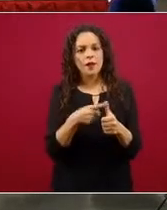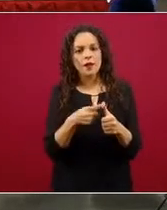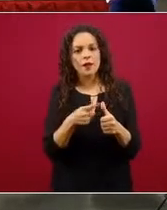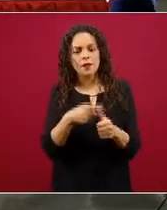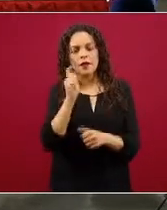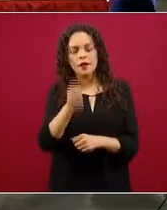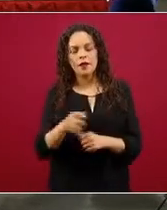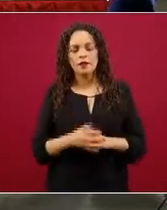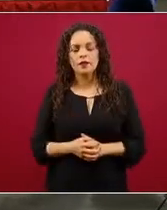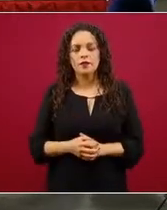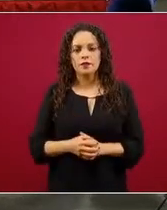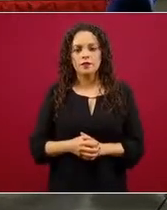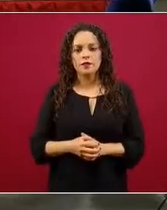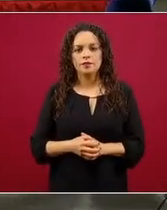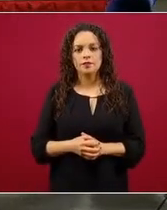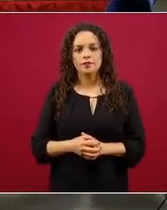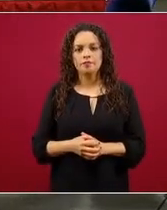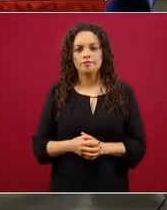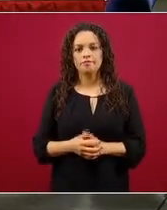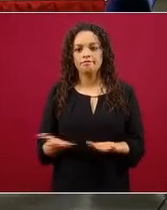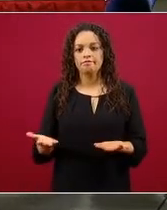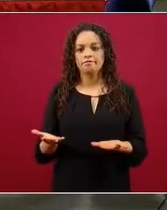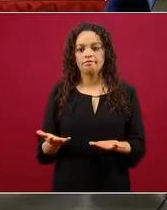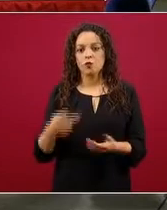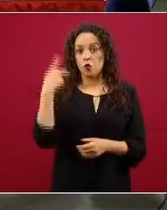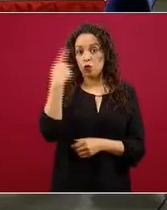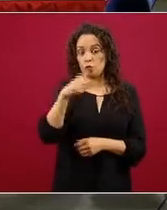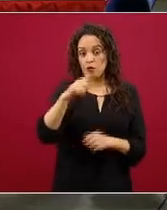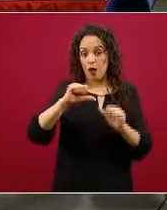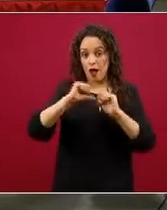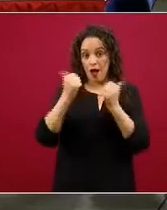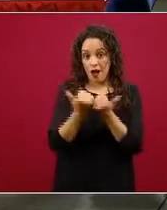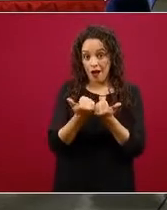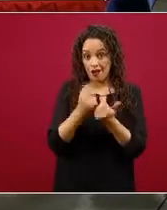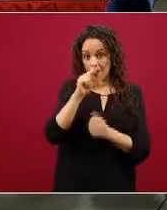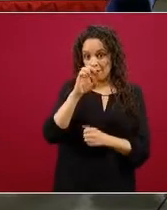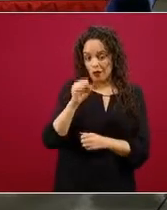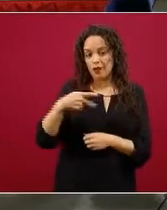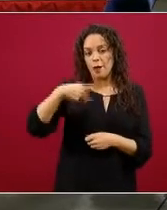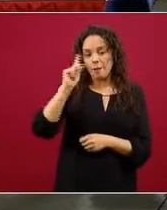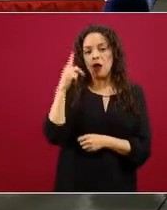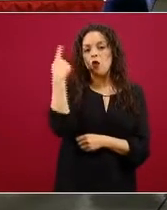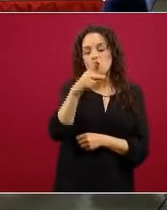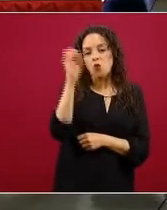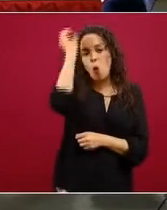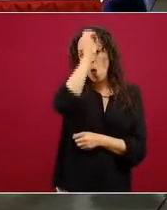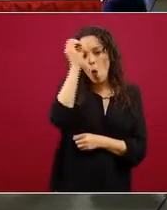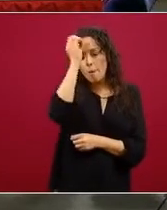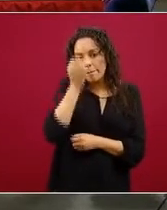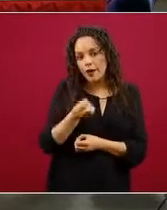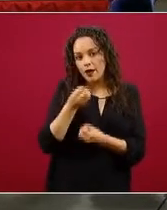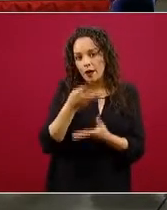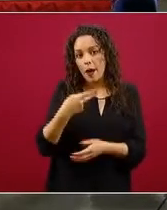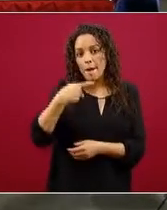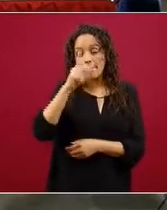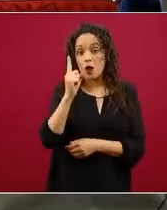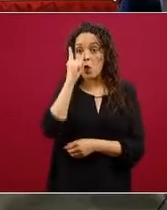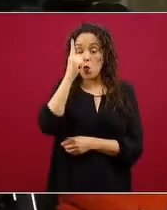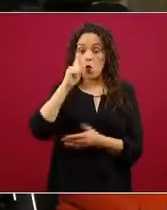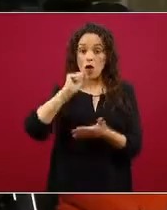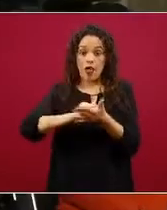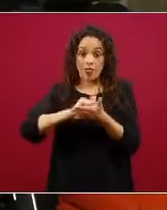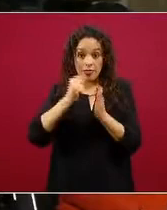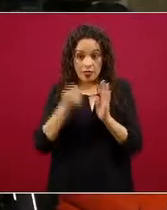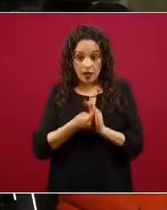es evidente que no corresponde a su área hacer un llamado más y dar una opinión, aunque sí hay una parte técnica que es